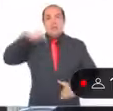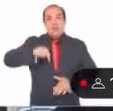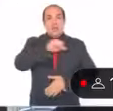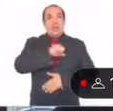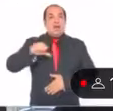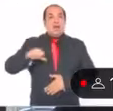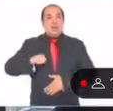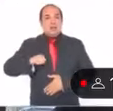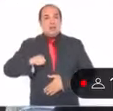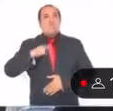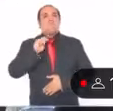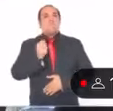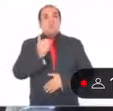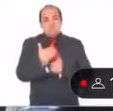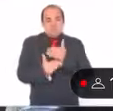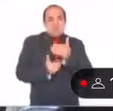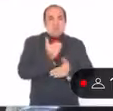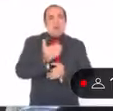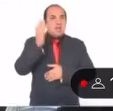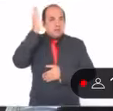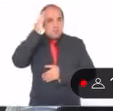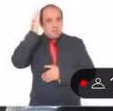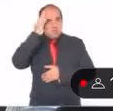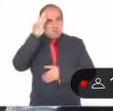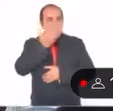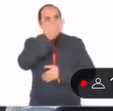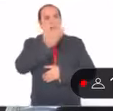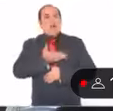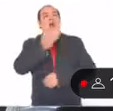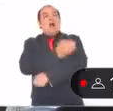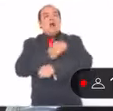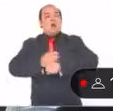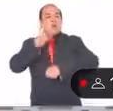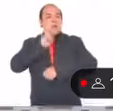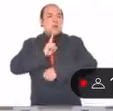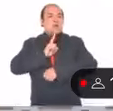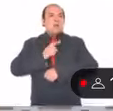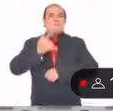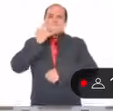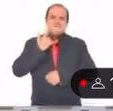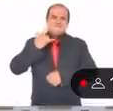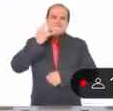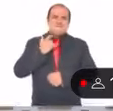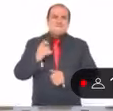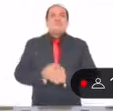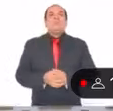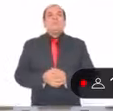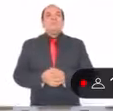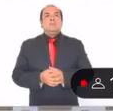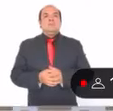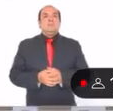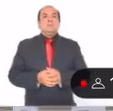va a ser progresista al frente de una gran compañera luchadora. Quiero decirles